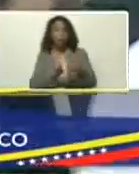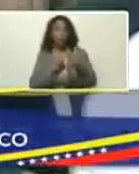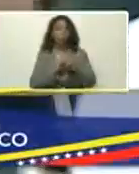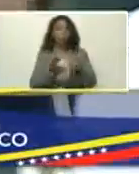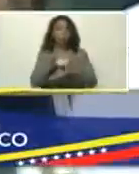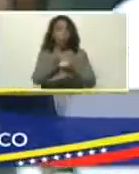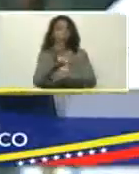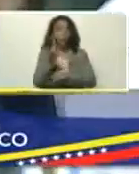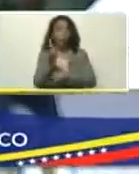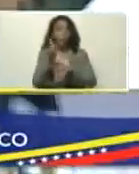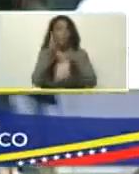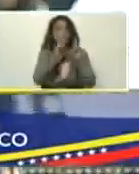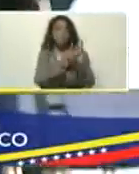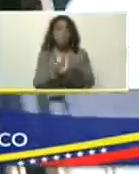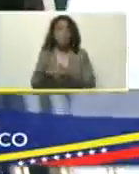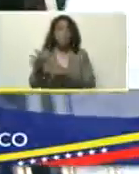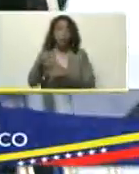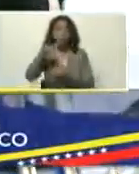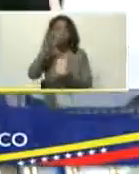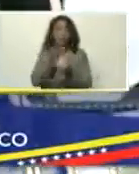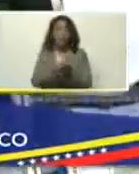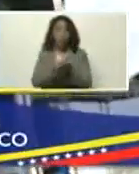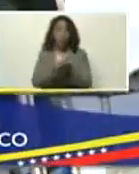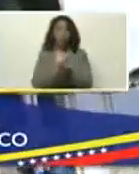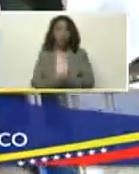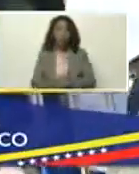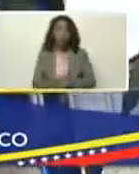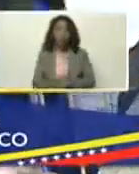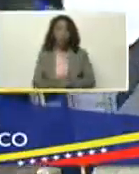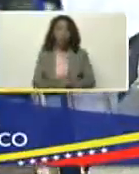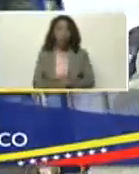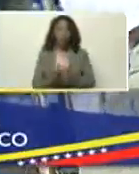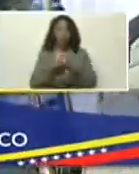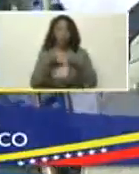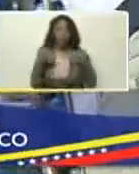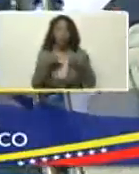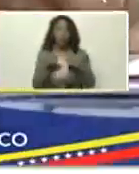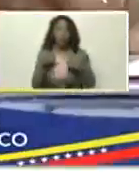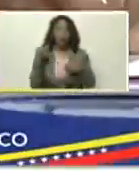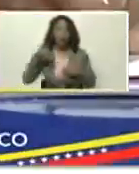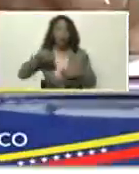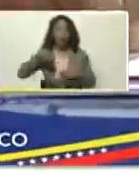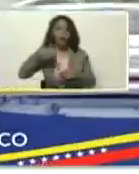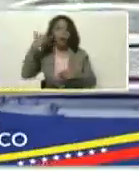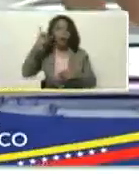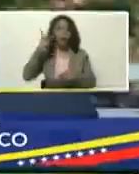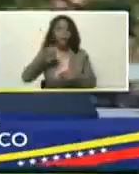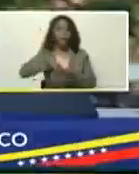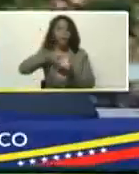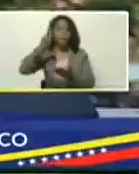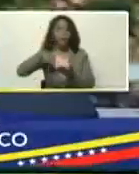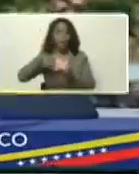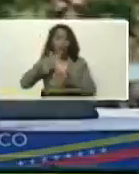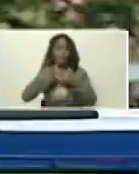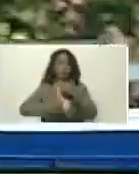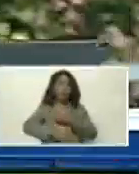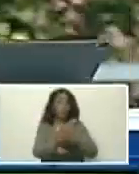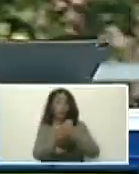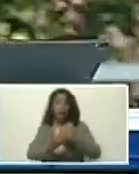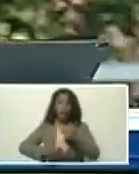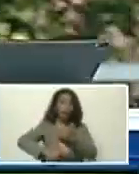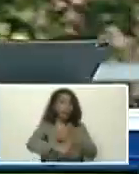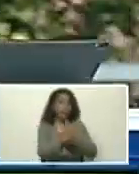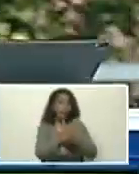este plan, aprobado, aprobado, todo, aquí está la firma, avanzar, avanzar,